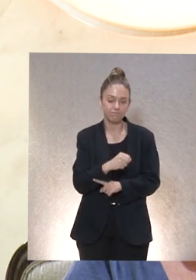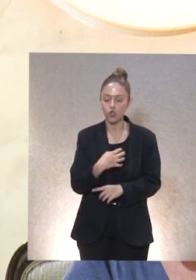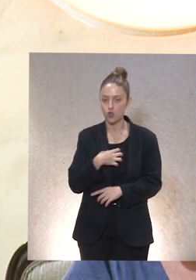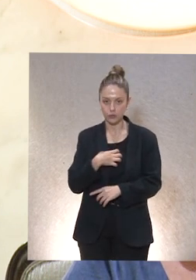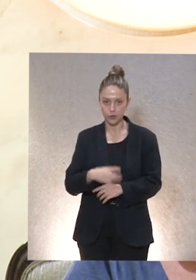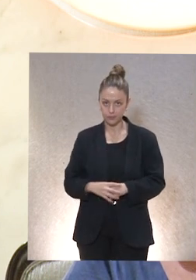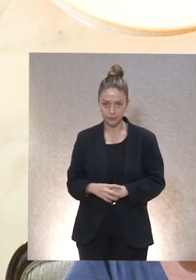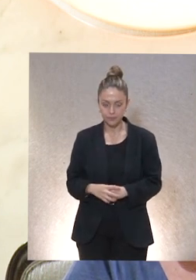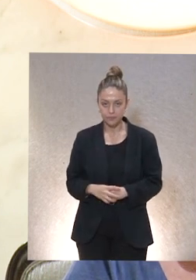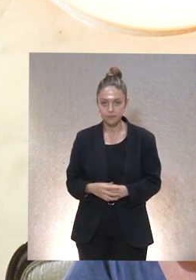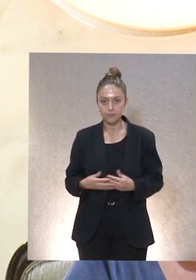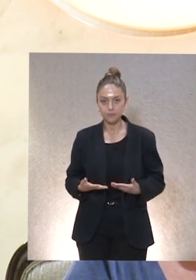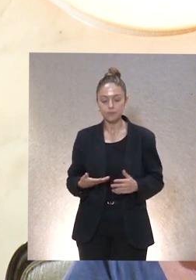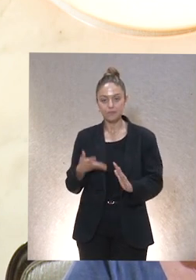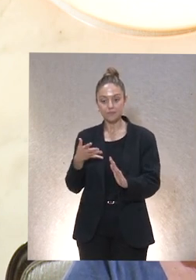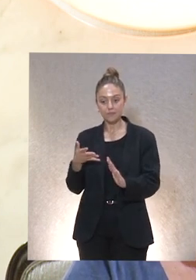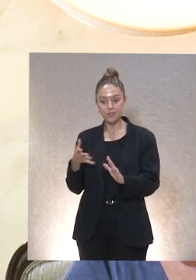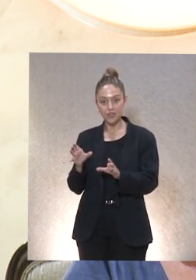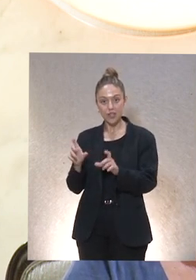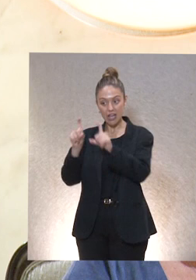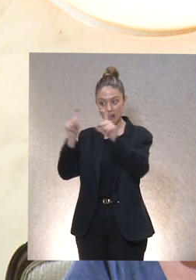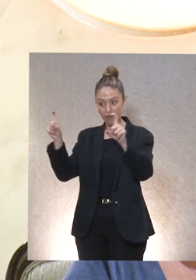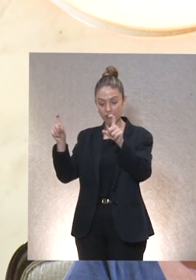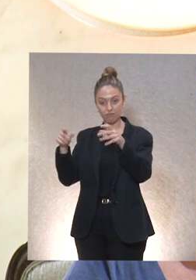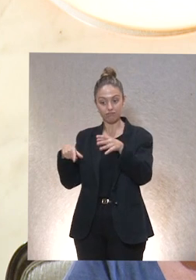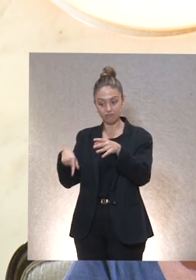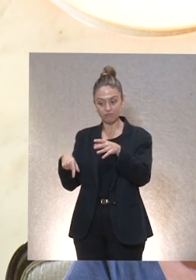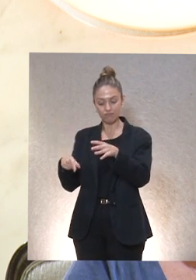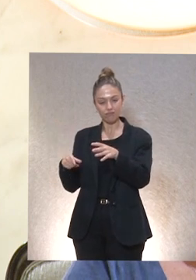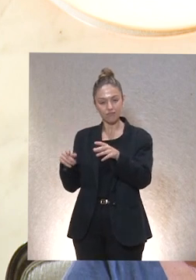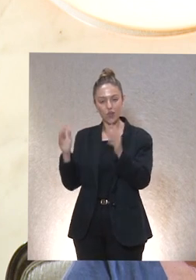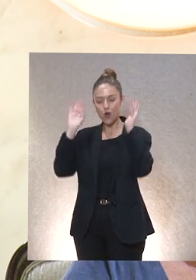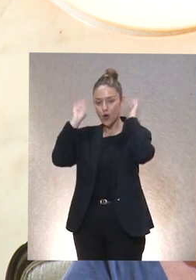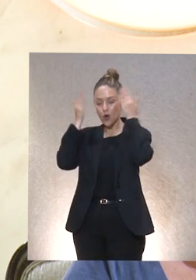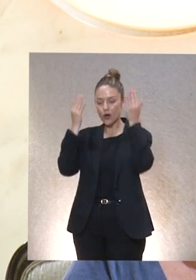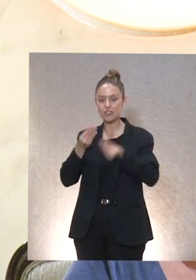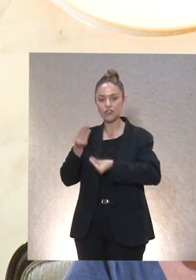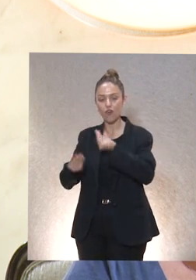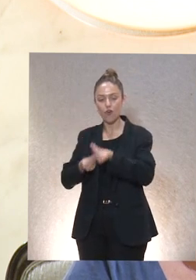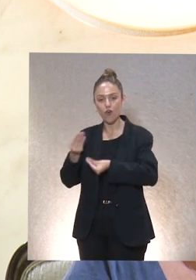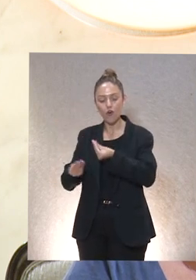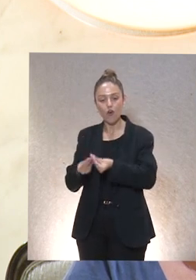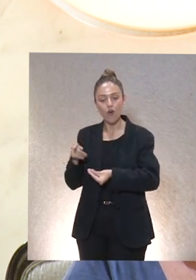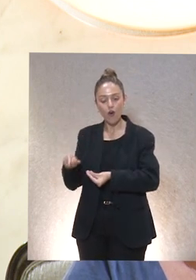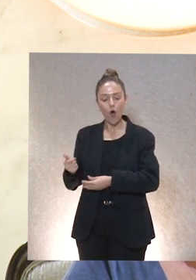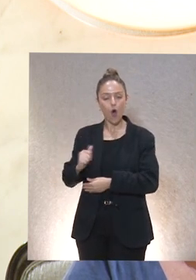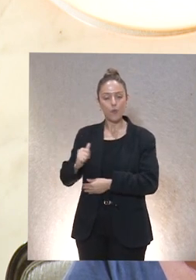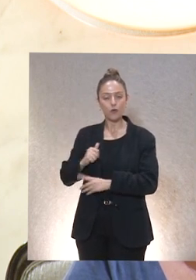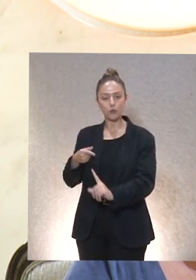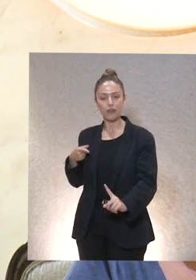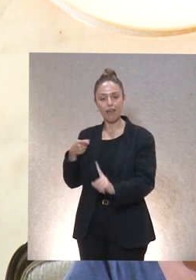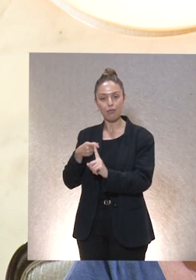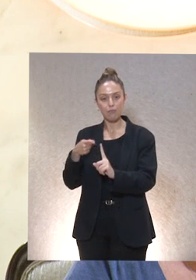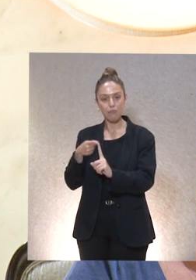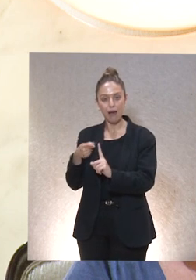en este sentido la organización de este congreso supone para nosotros y nosotras una gran oportunidad para